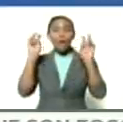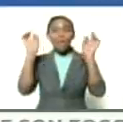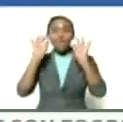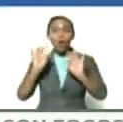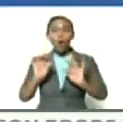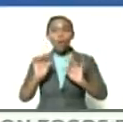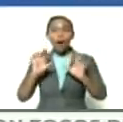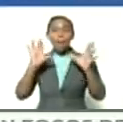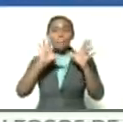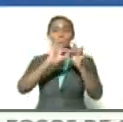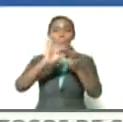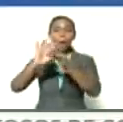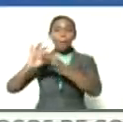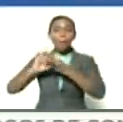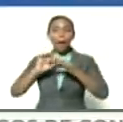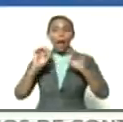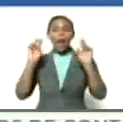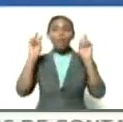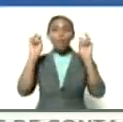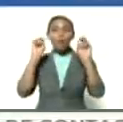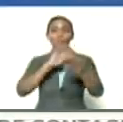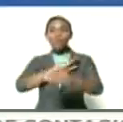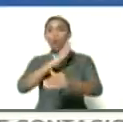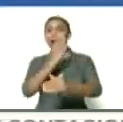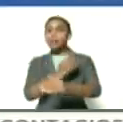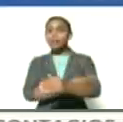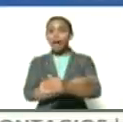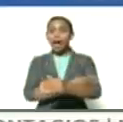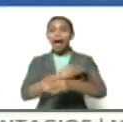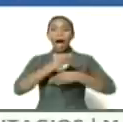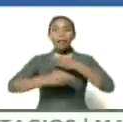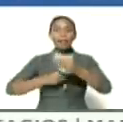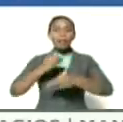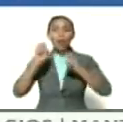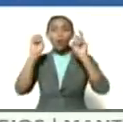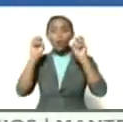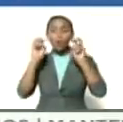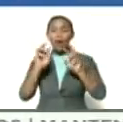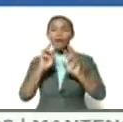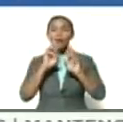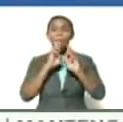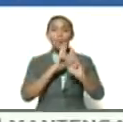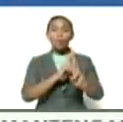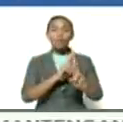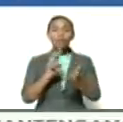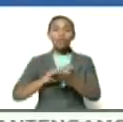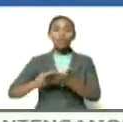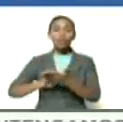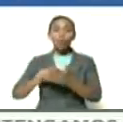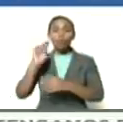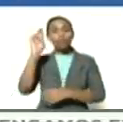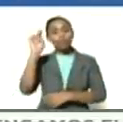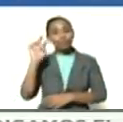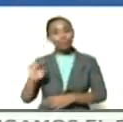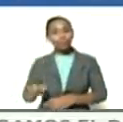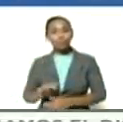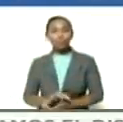articulando las nuevas fuerzas creando nuevas respuestas y soluciones todos los días